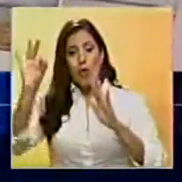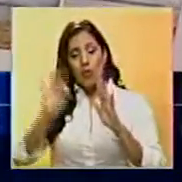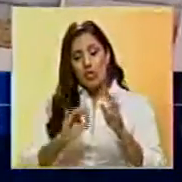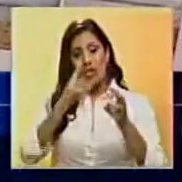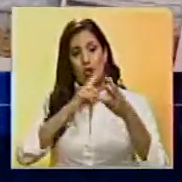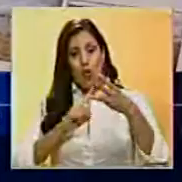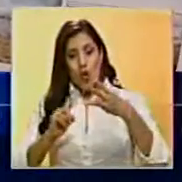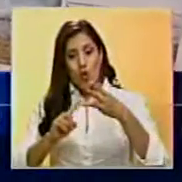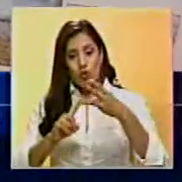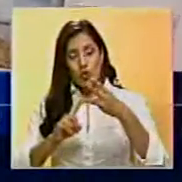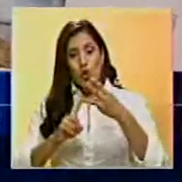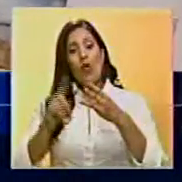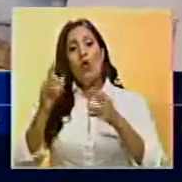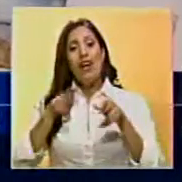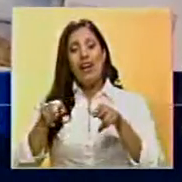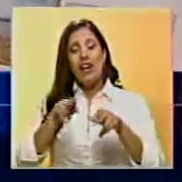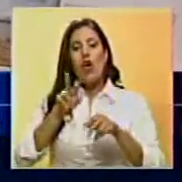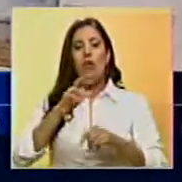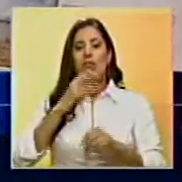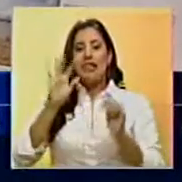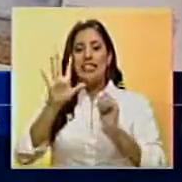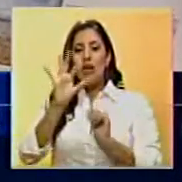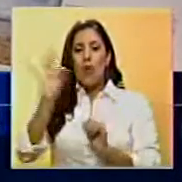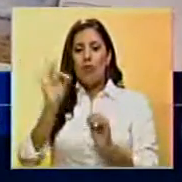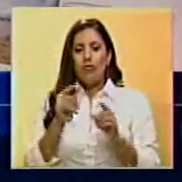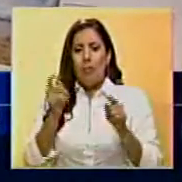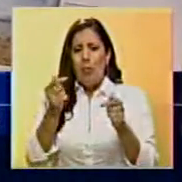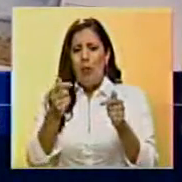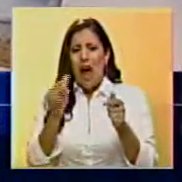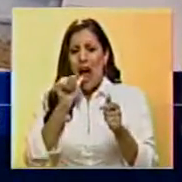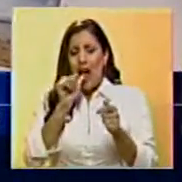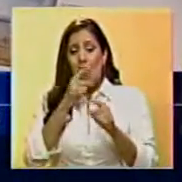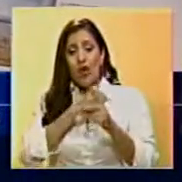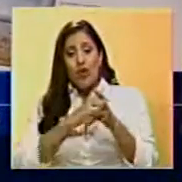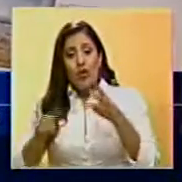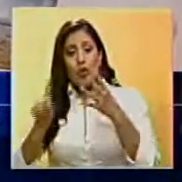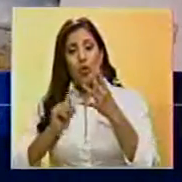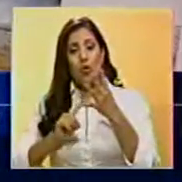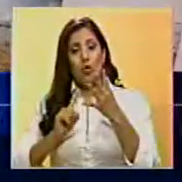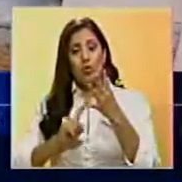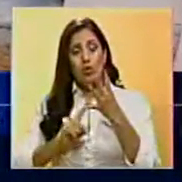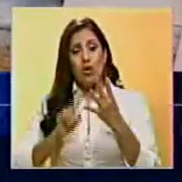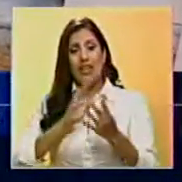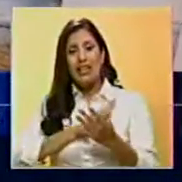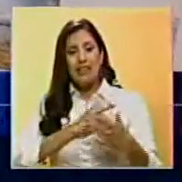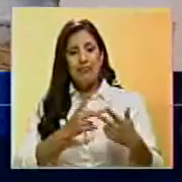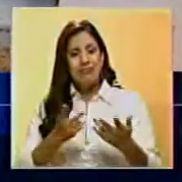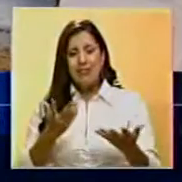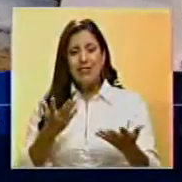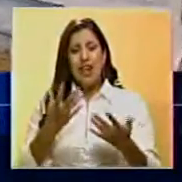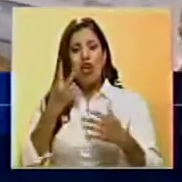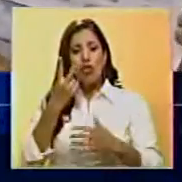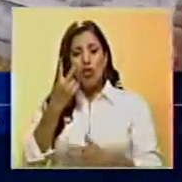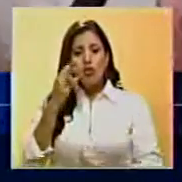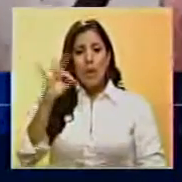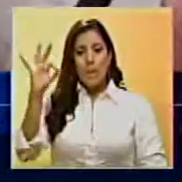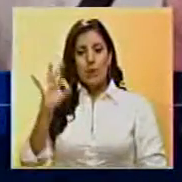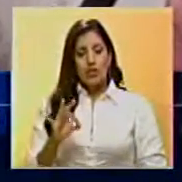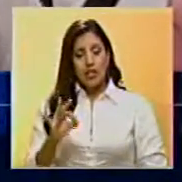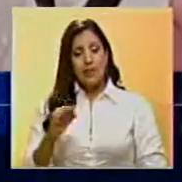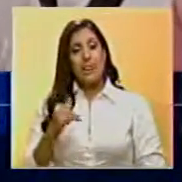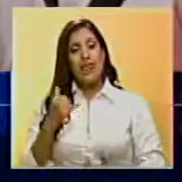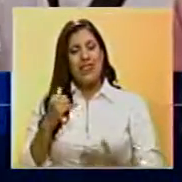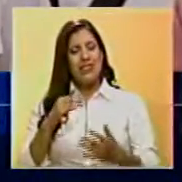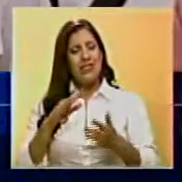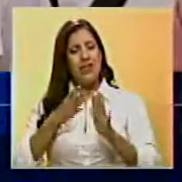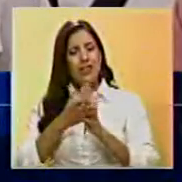el embalse de Tule sólo tiene una disponibilidad del 5% y el embalse de Tres Ríos sólo tiene una disponibilidad del 2%. Esto